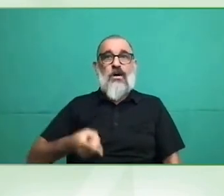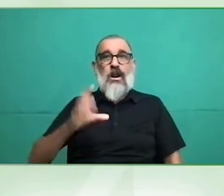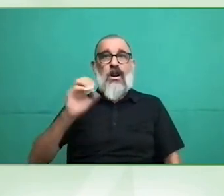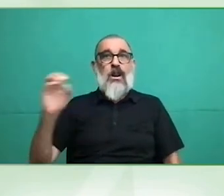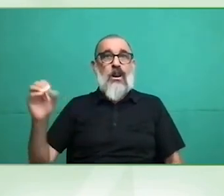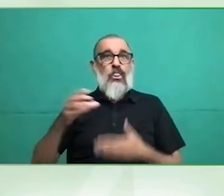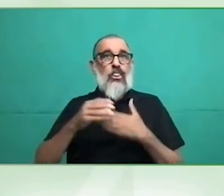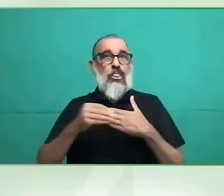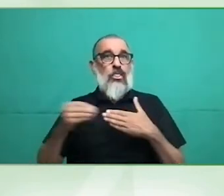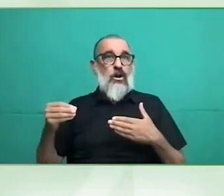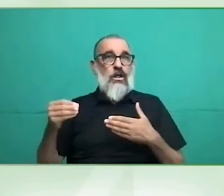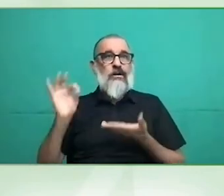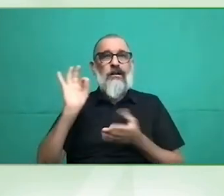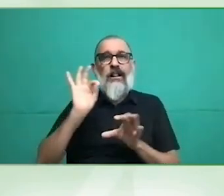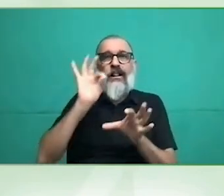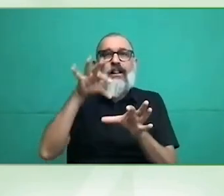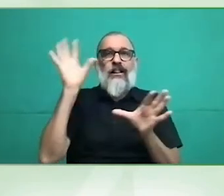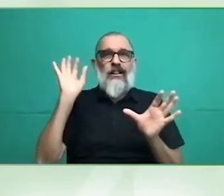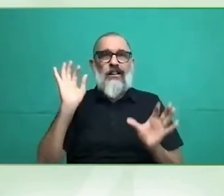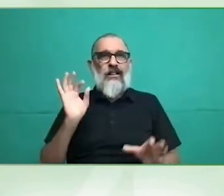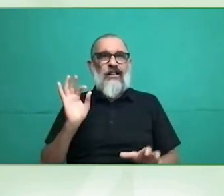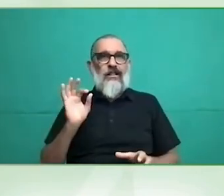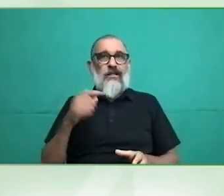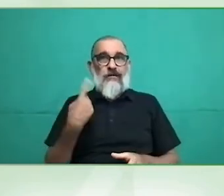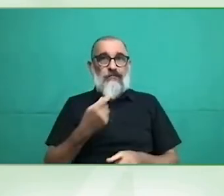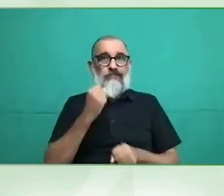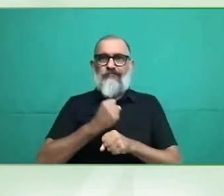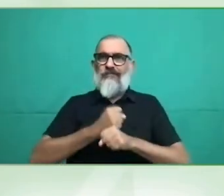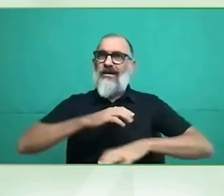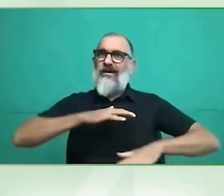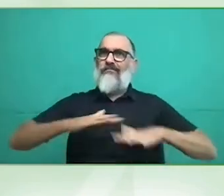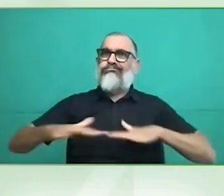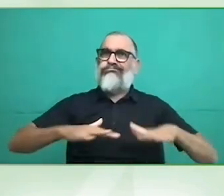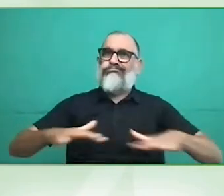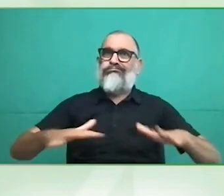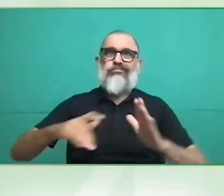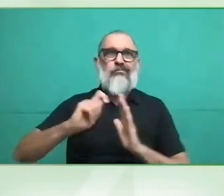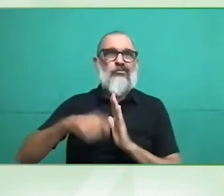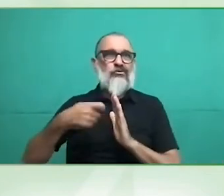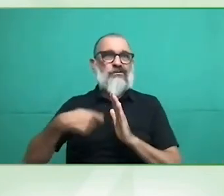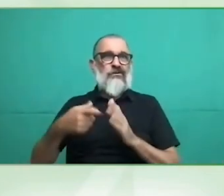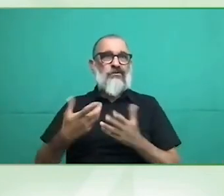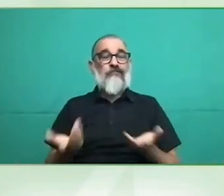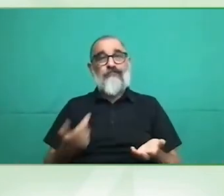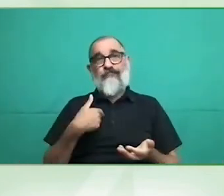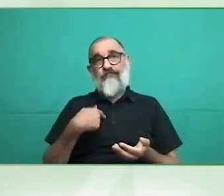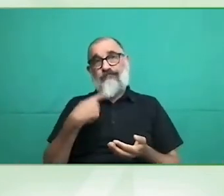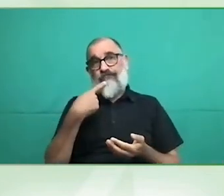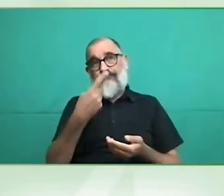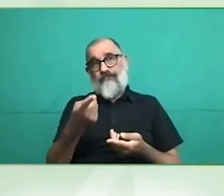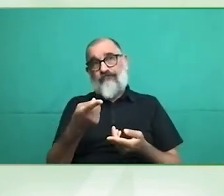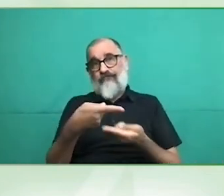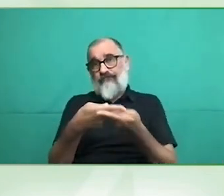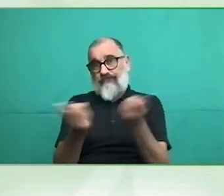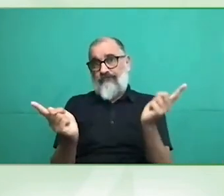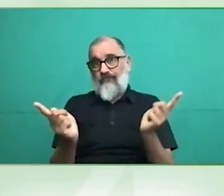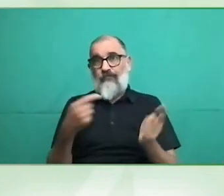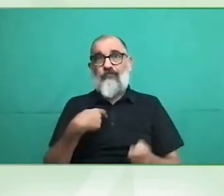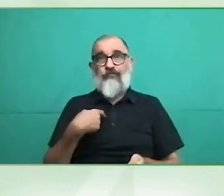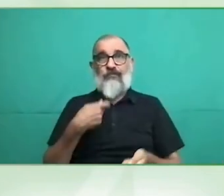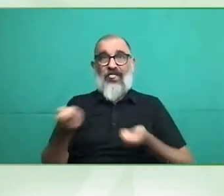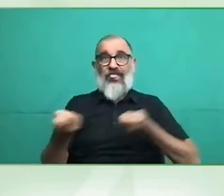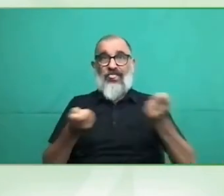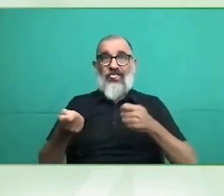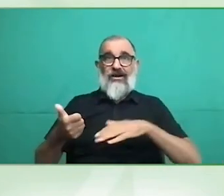Como para decirles, bueno, yo soy directora, como dijeron, de la Unidad de Servicios de Protección de Personas con Discapacidad, el